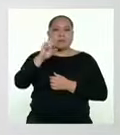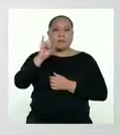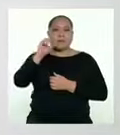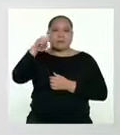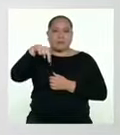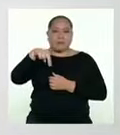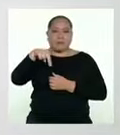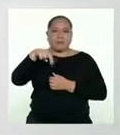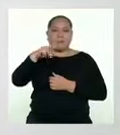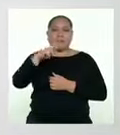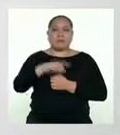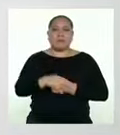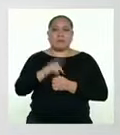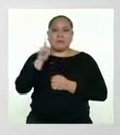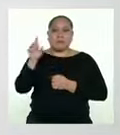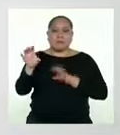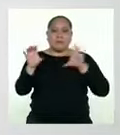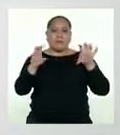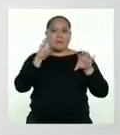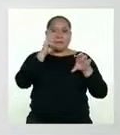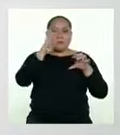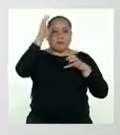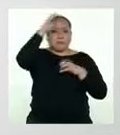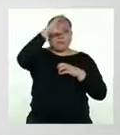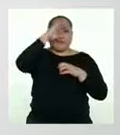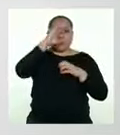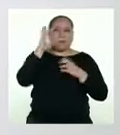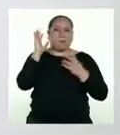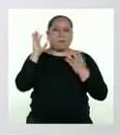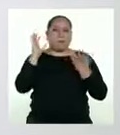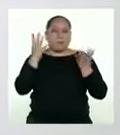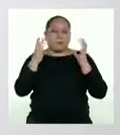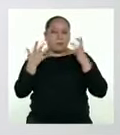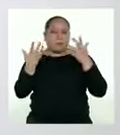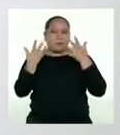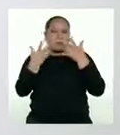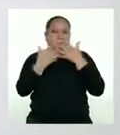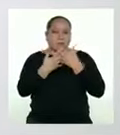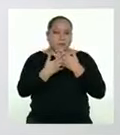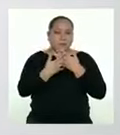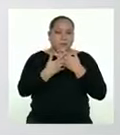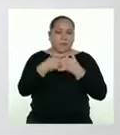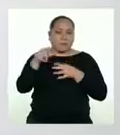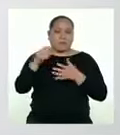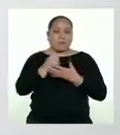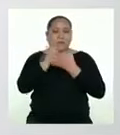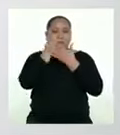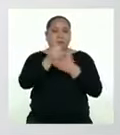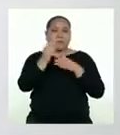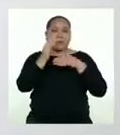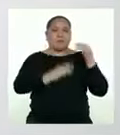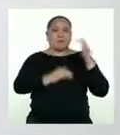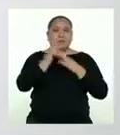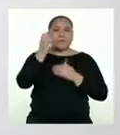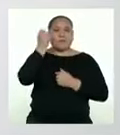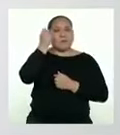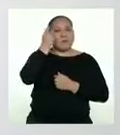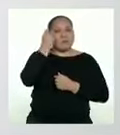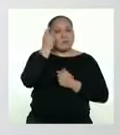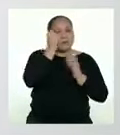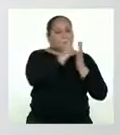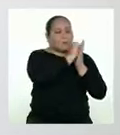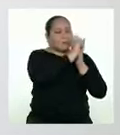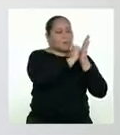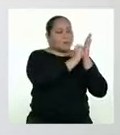la interpretación son dos conceptos estrechamente relacionados que nos permiten construir el sentido del